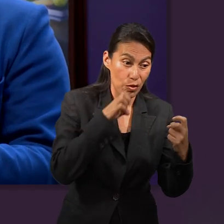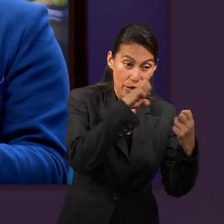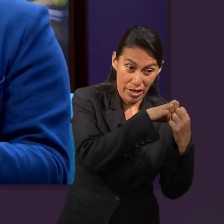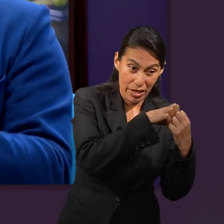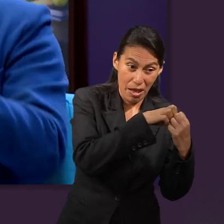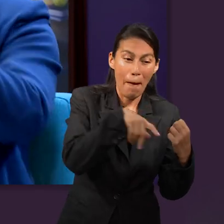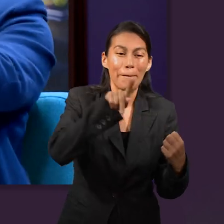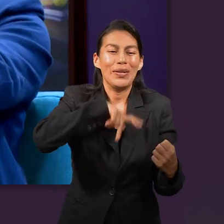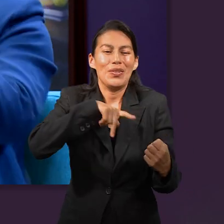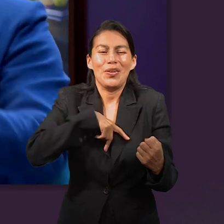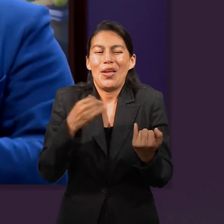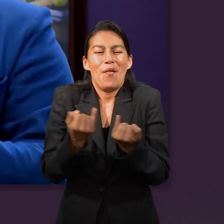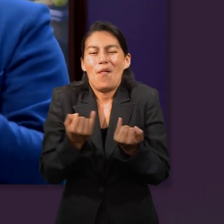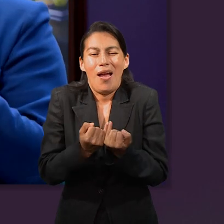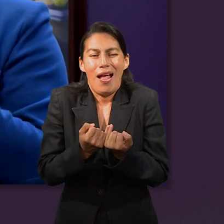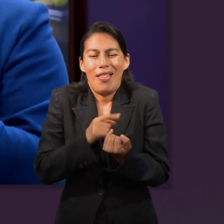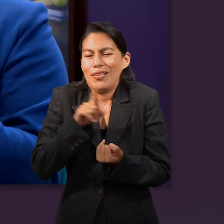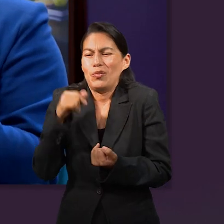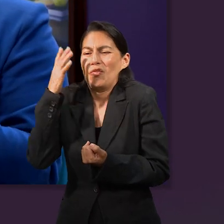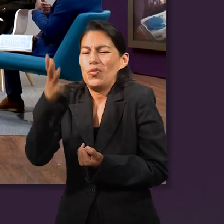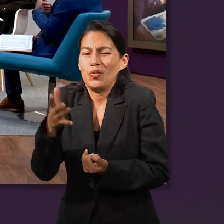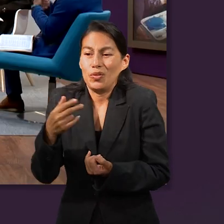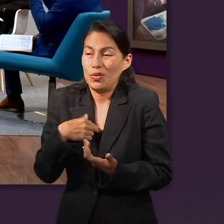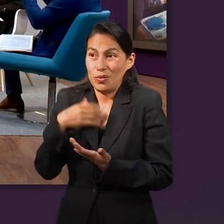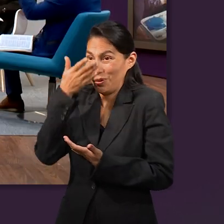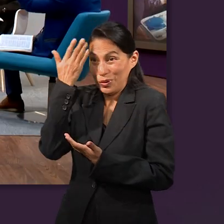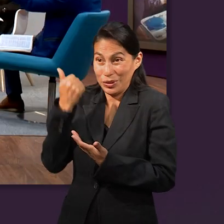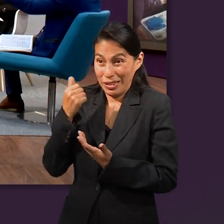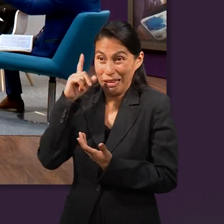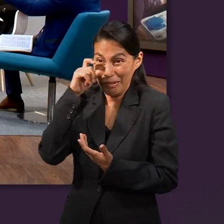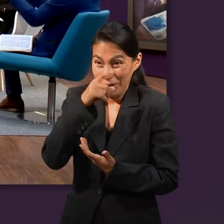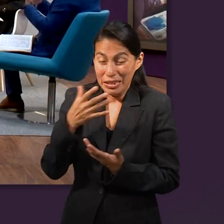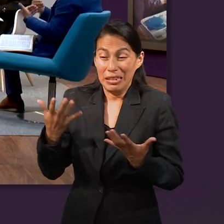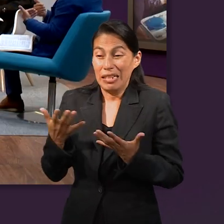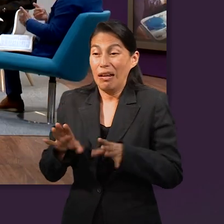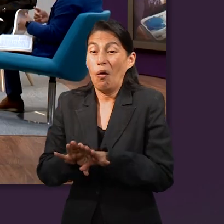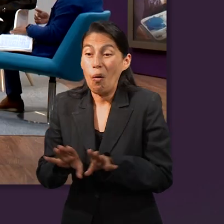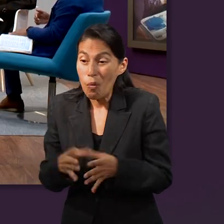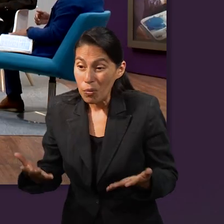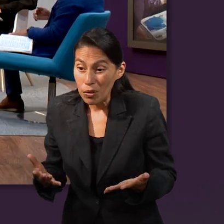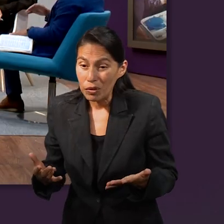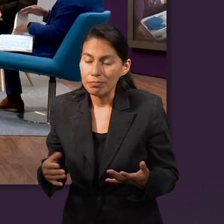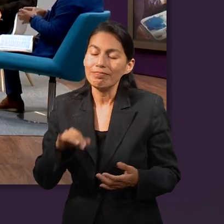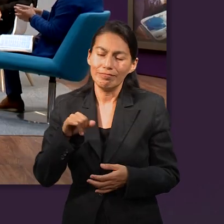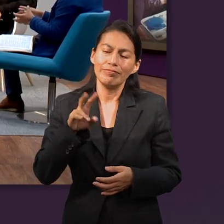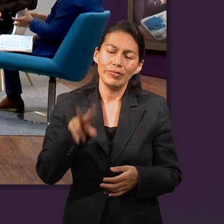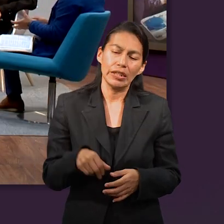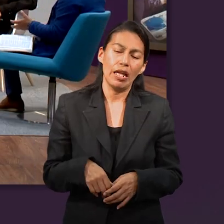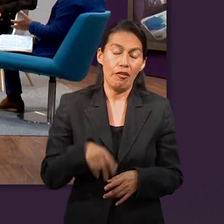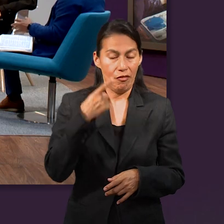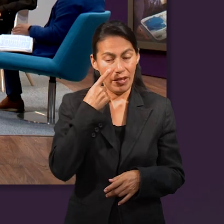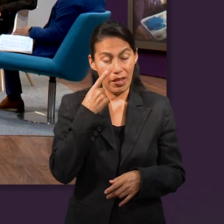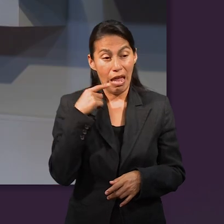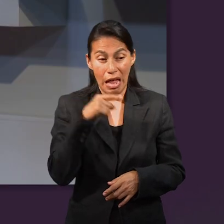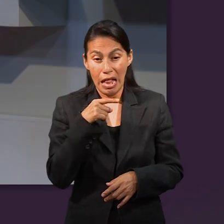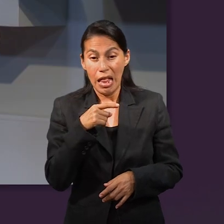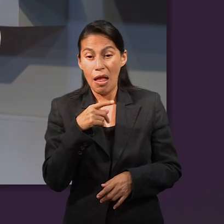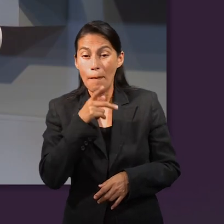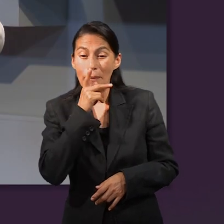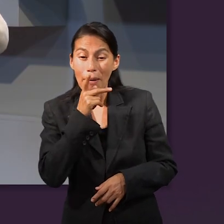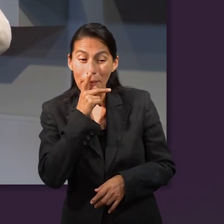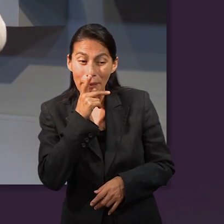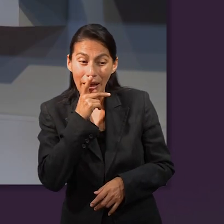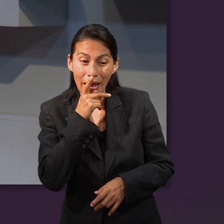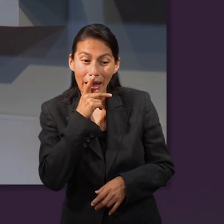aprender, quizás engañar al profe, pero me autoengañé también a mí. Porque en la vida futura me va a afectar. Claro. Y de ahí, y eso lo lleva incluso